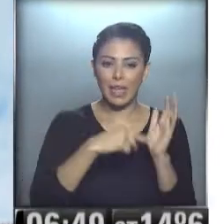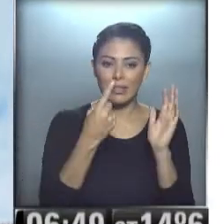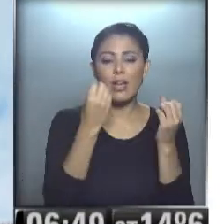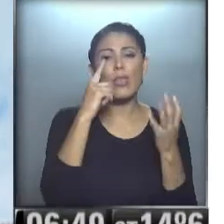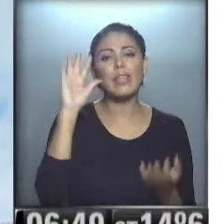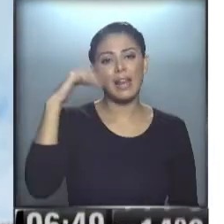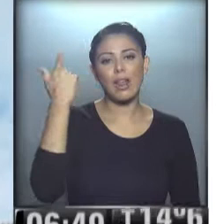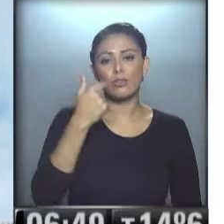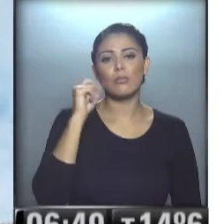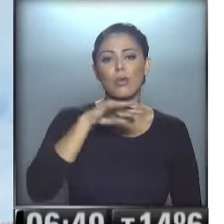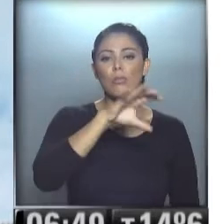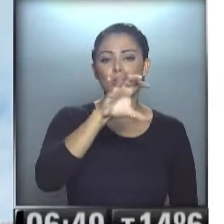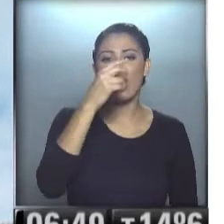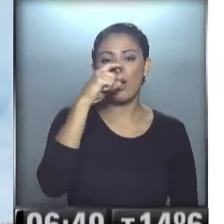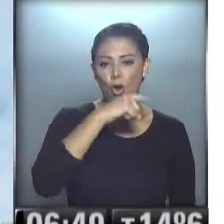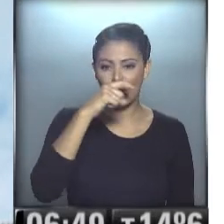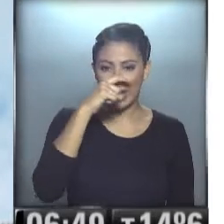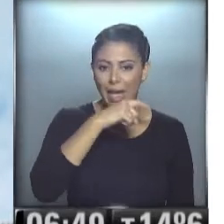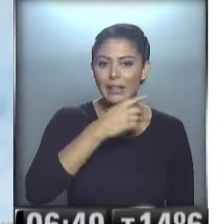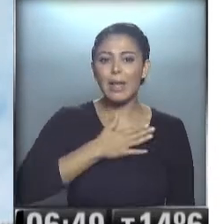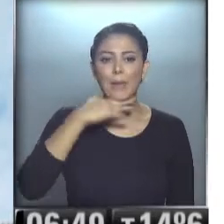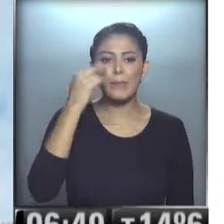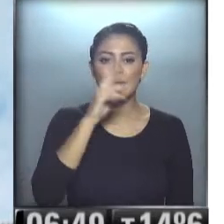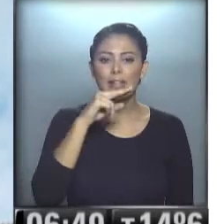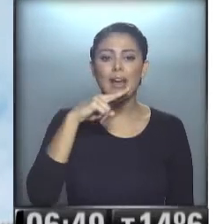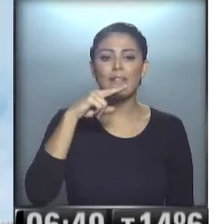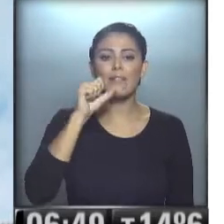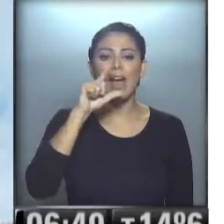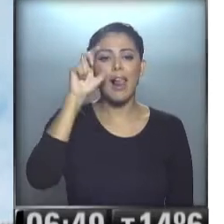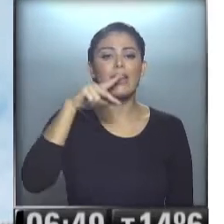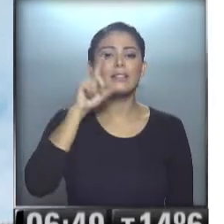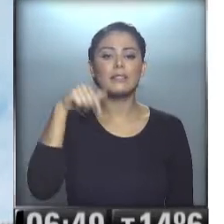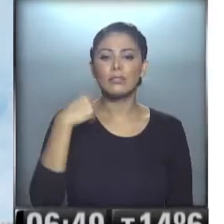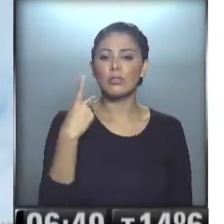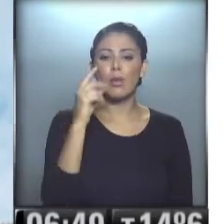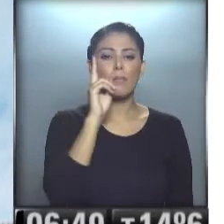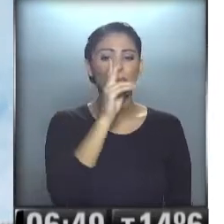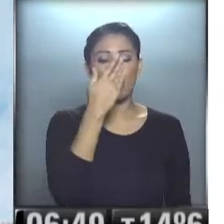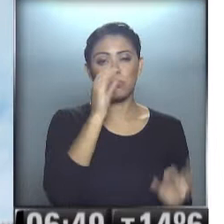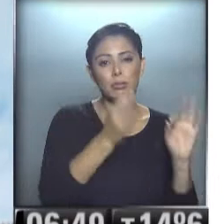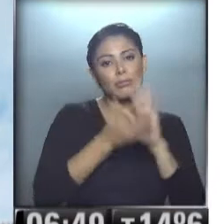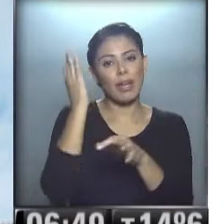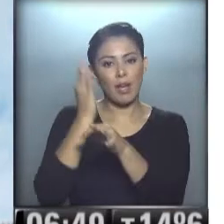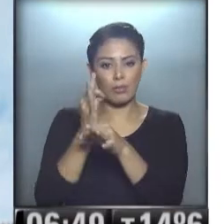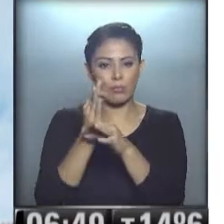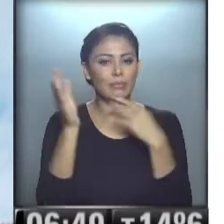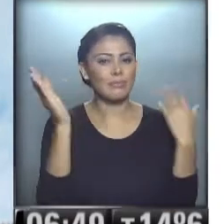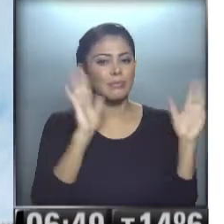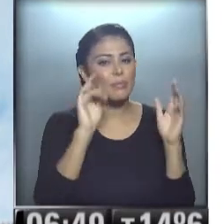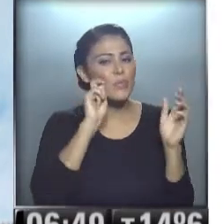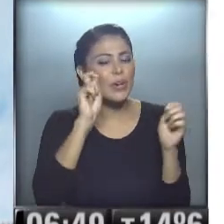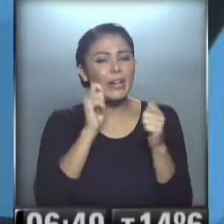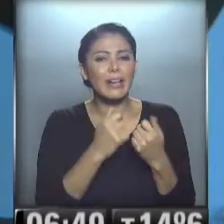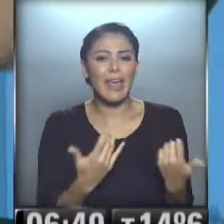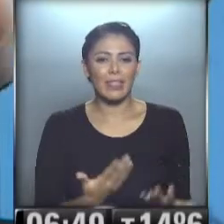Nadia, somos de Mercedes Corrientes... ...Vero y mi hijo Valentina, te estamos mirando antes de salir... ...un abrazo grande te mandan, eh... ...ay, Vero, grande,